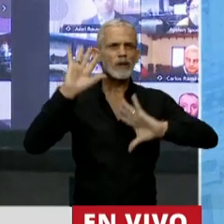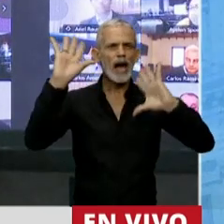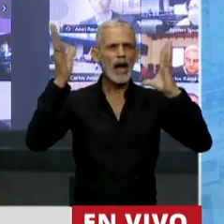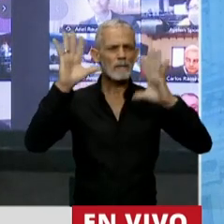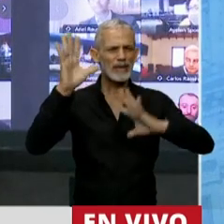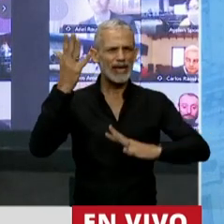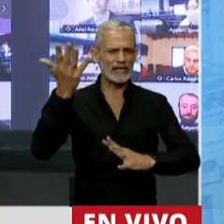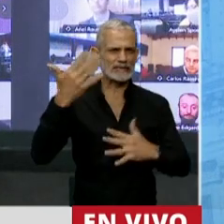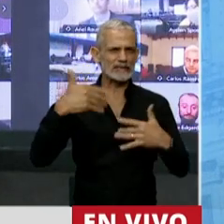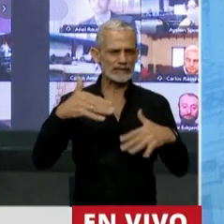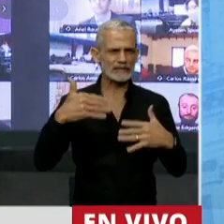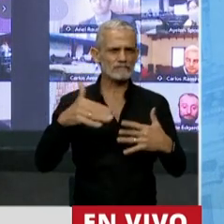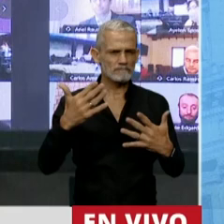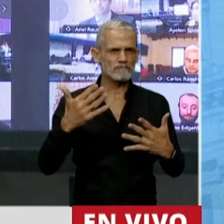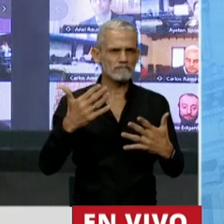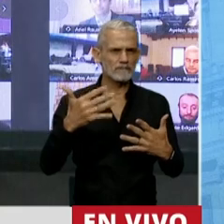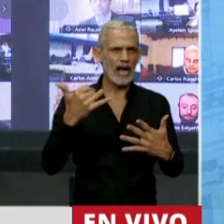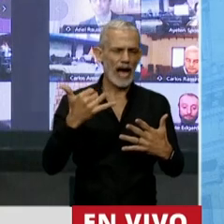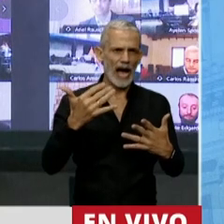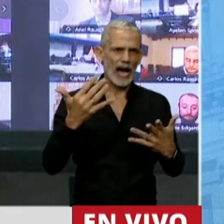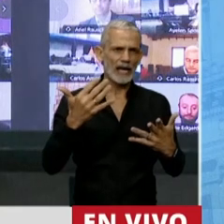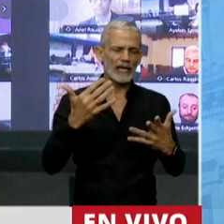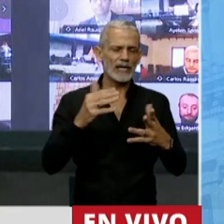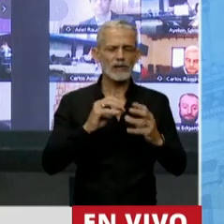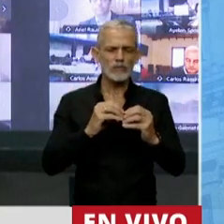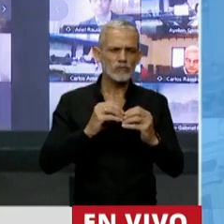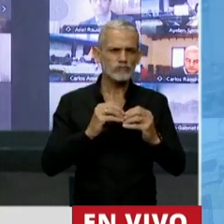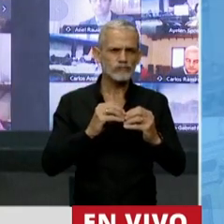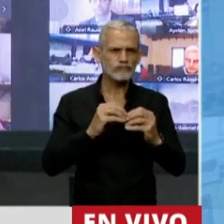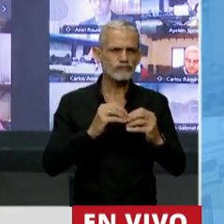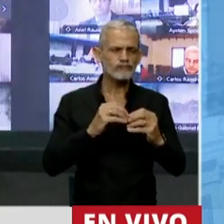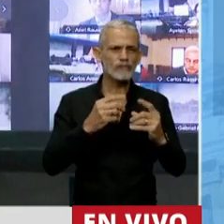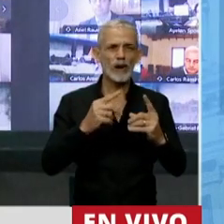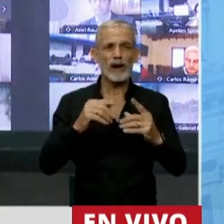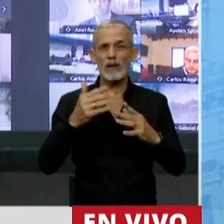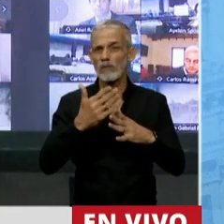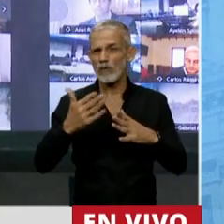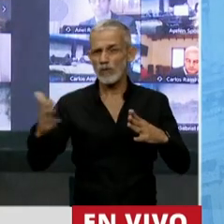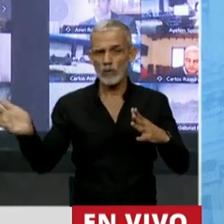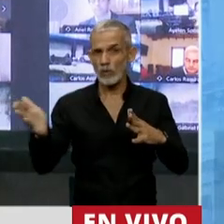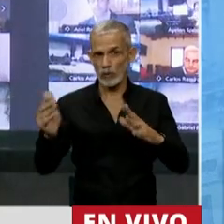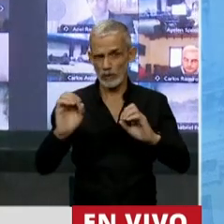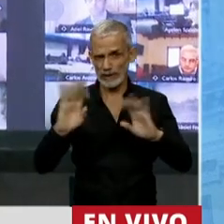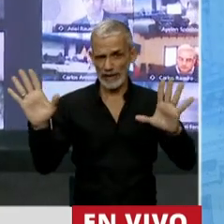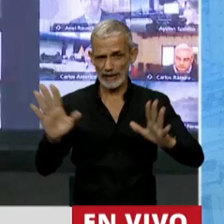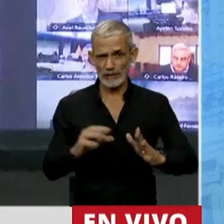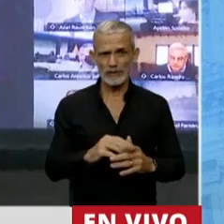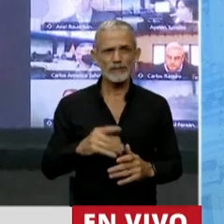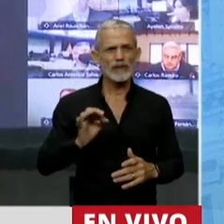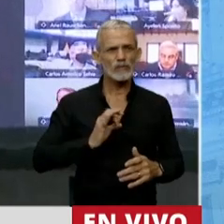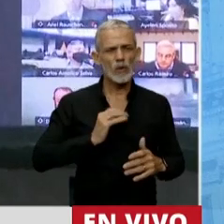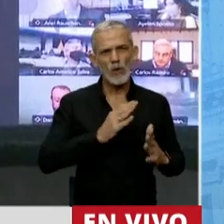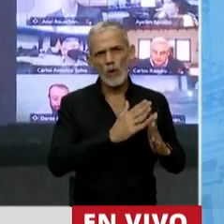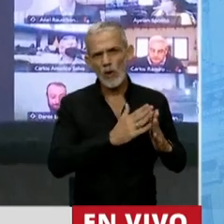dimensiones y consecuencias enormes. como hemos visto durante todo este